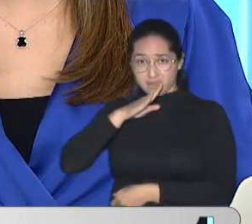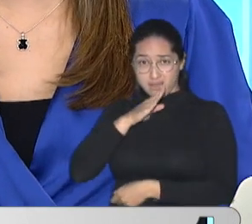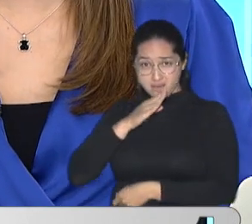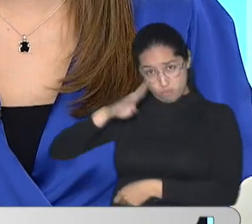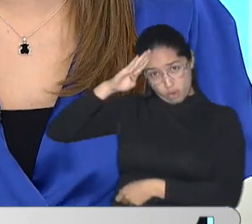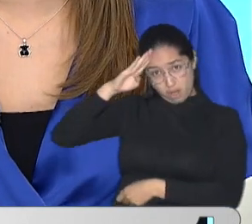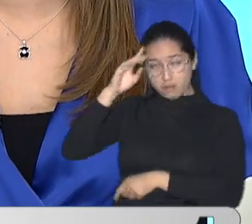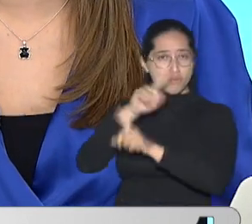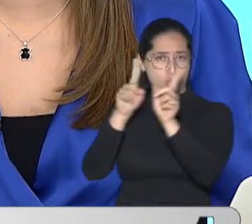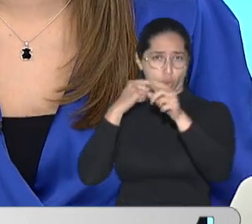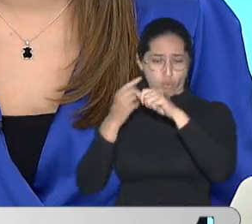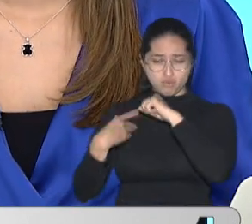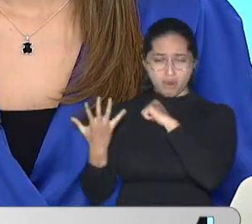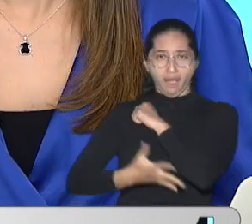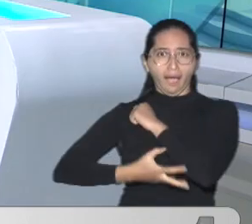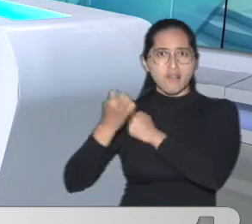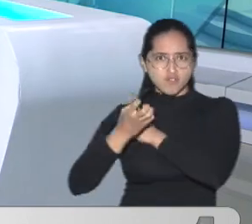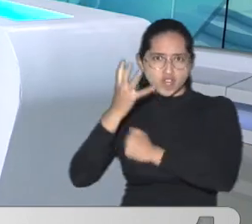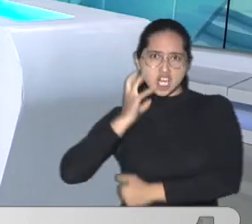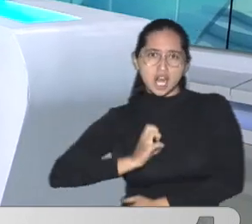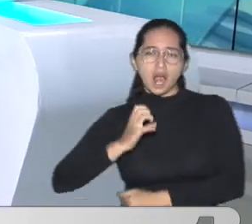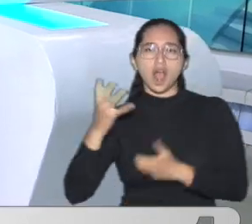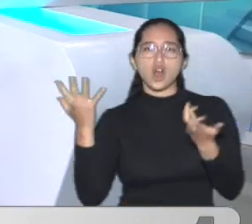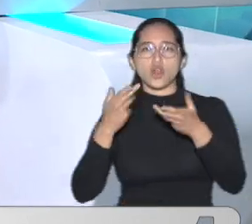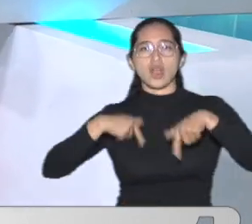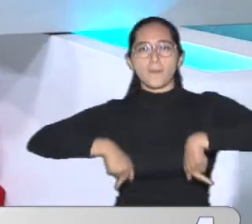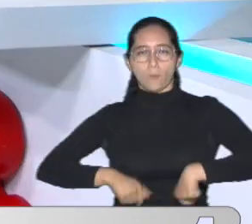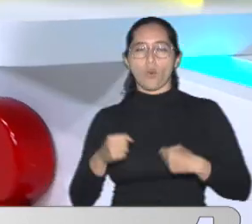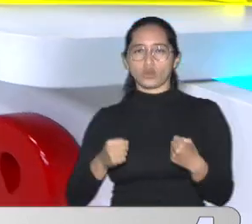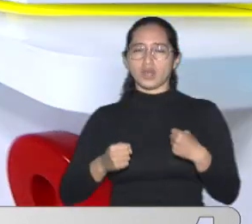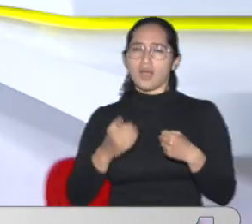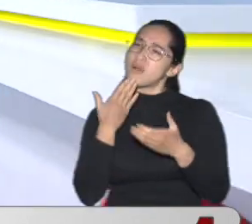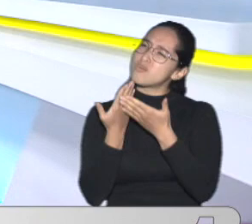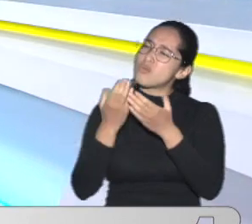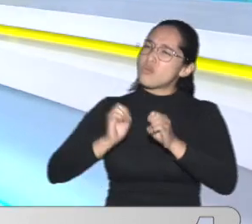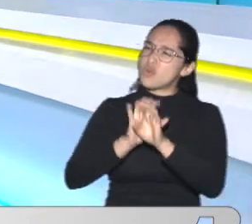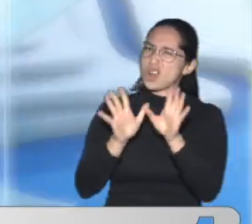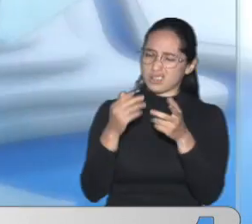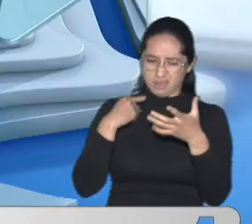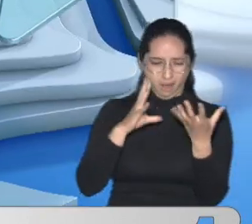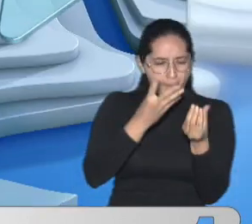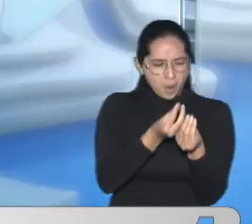Suba En el noroccidente De Bogotá Estilo Vengas Muy buenos días ¿Quiénes son estas bandas?